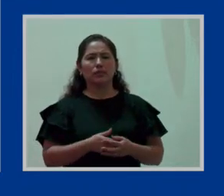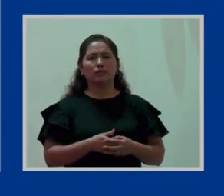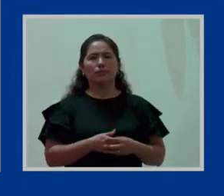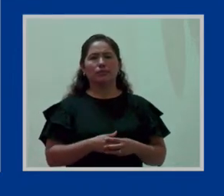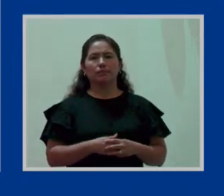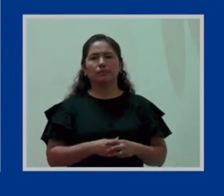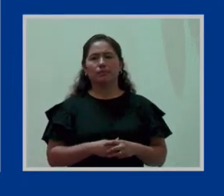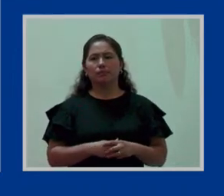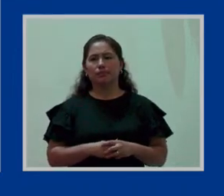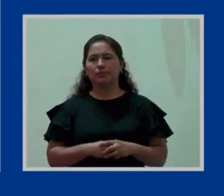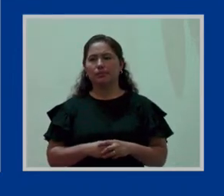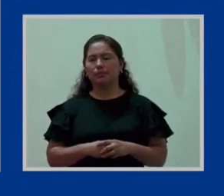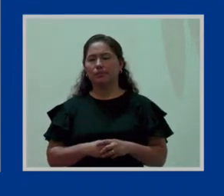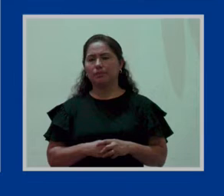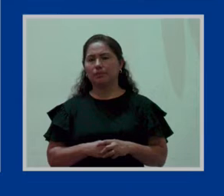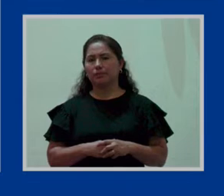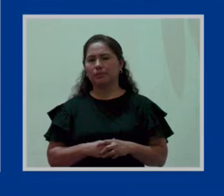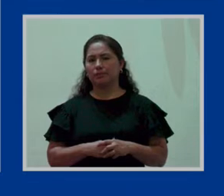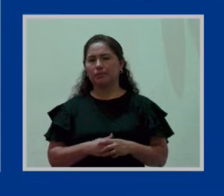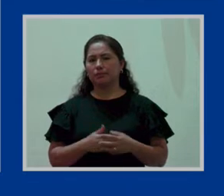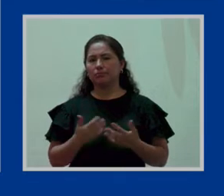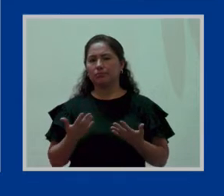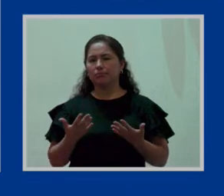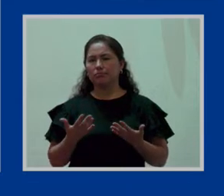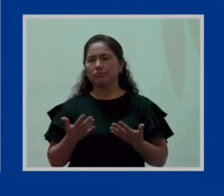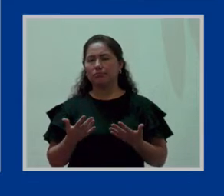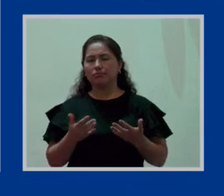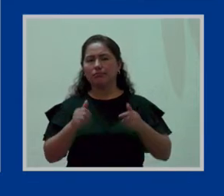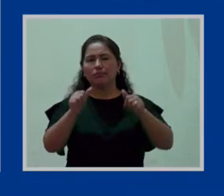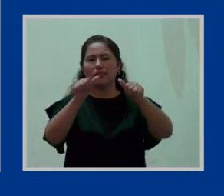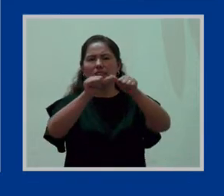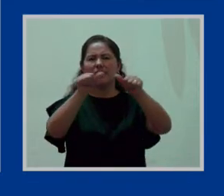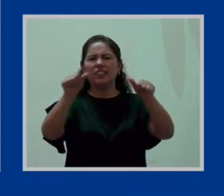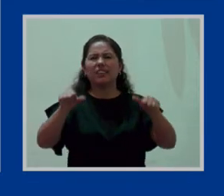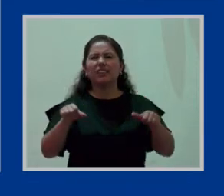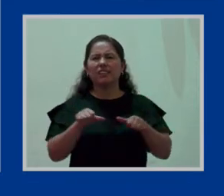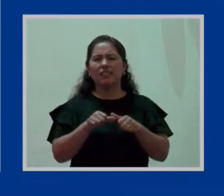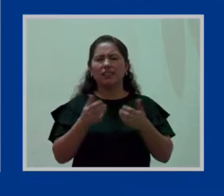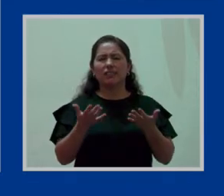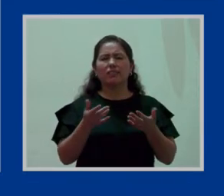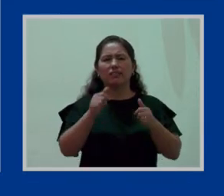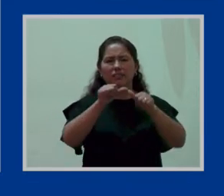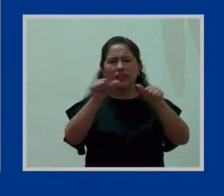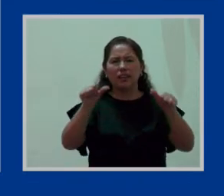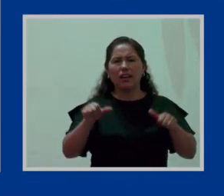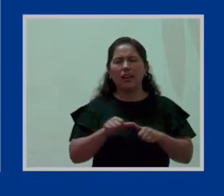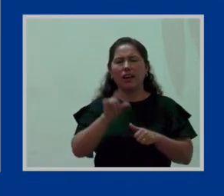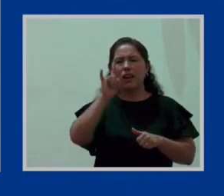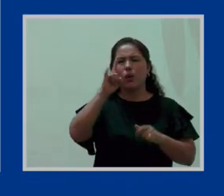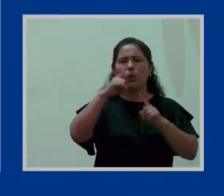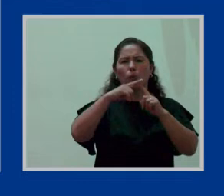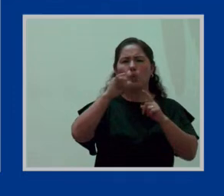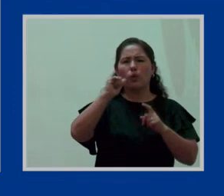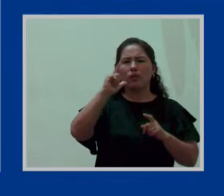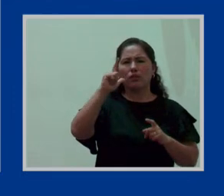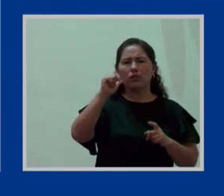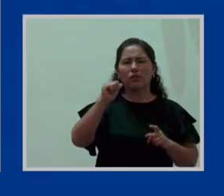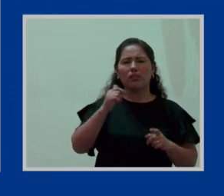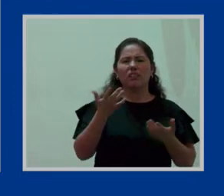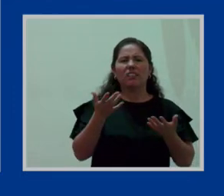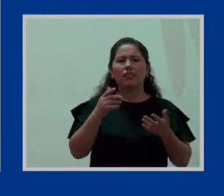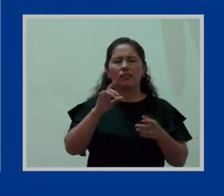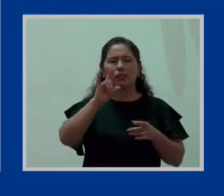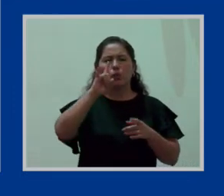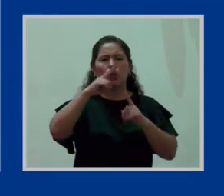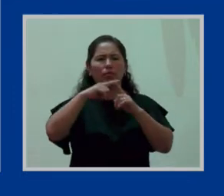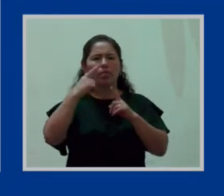sola, que es el área útil. Los que son arquitectos, ingenieros, ya